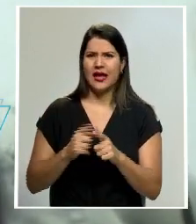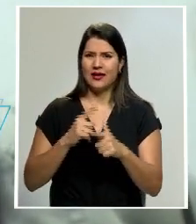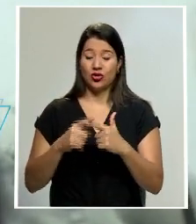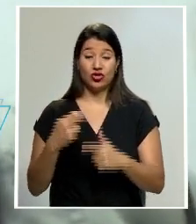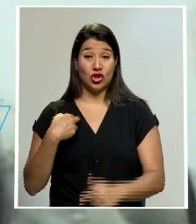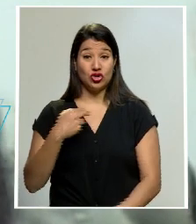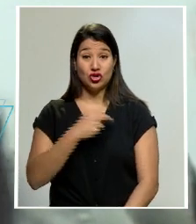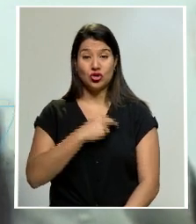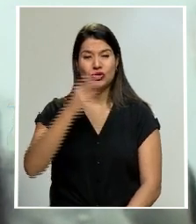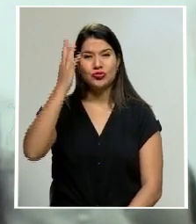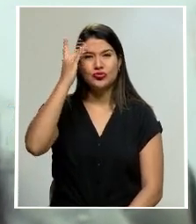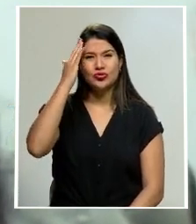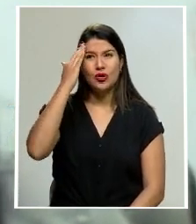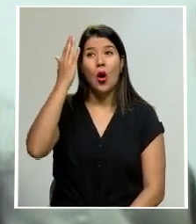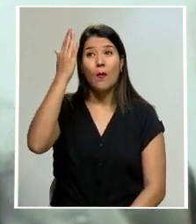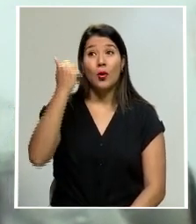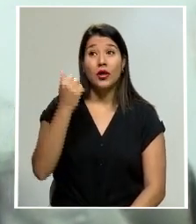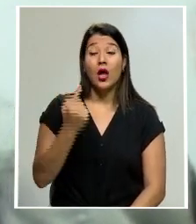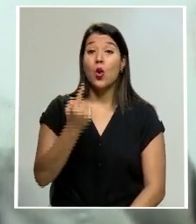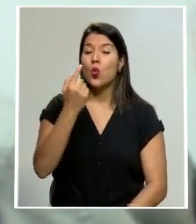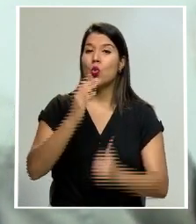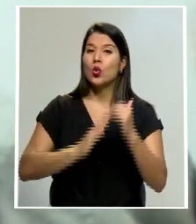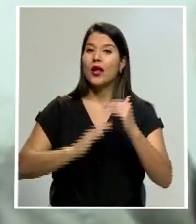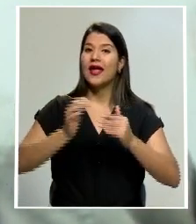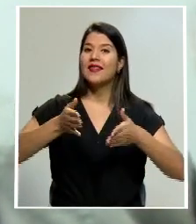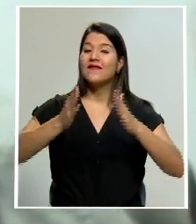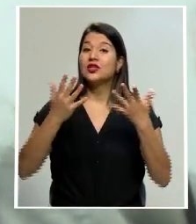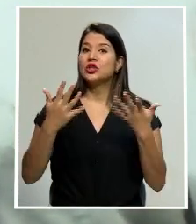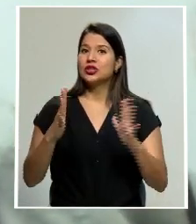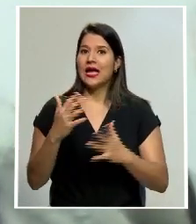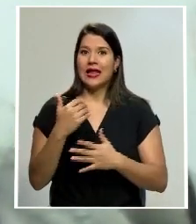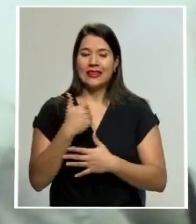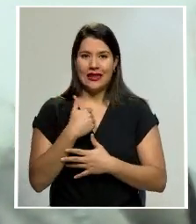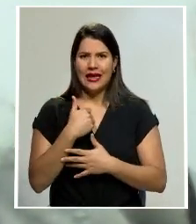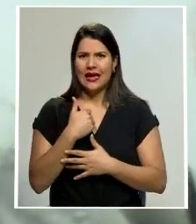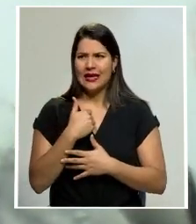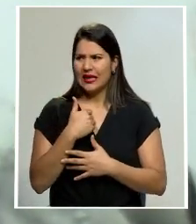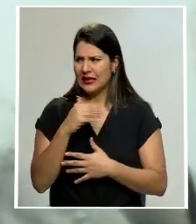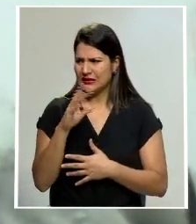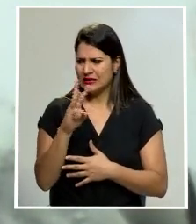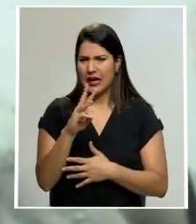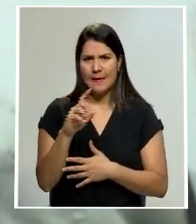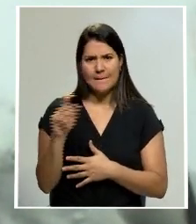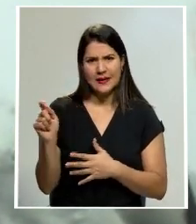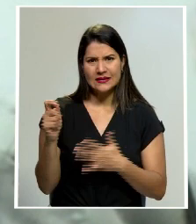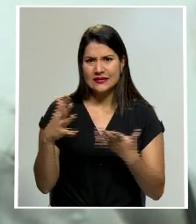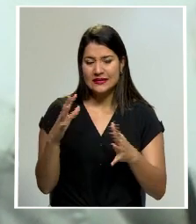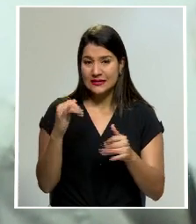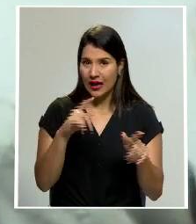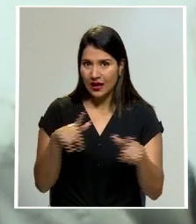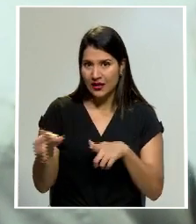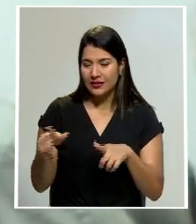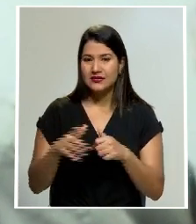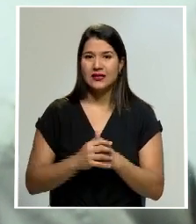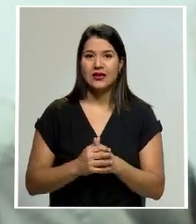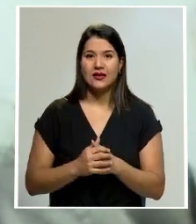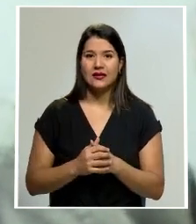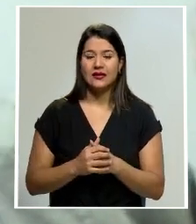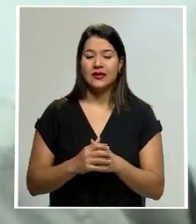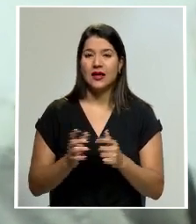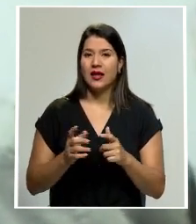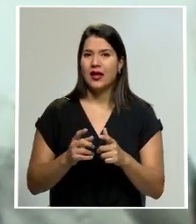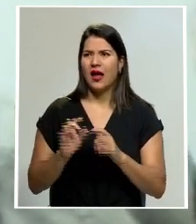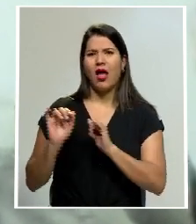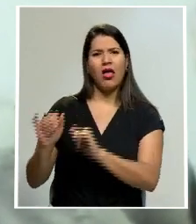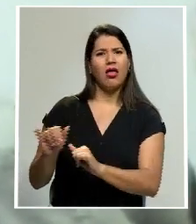porque una infraestructura que ya tiene más de seis meses de haberse terminado, se